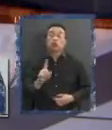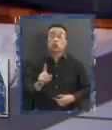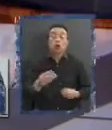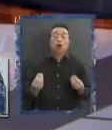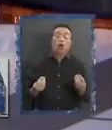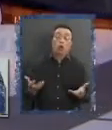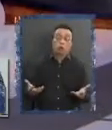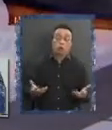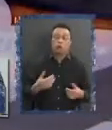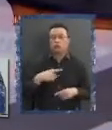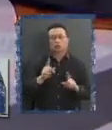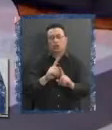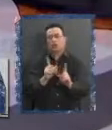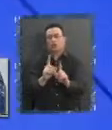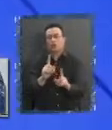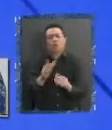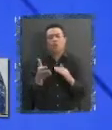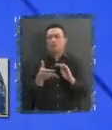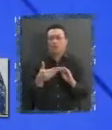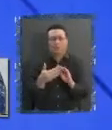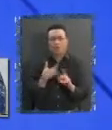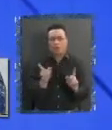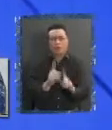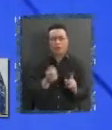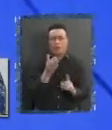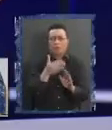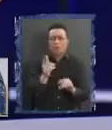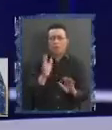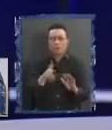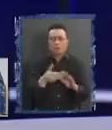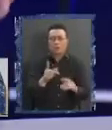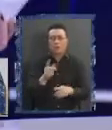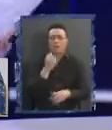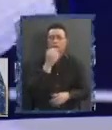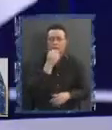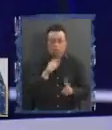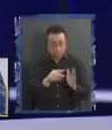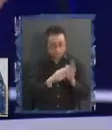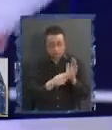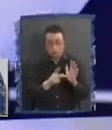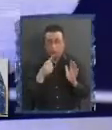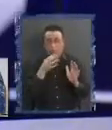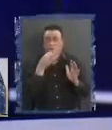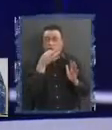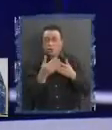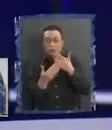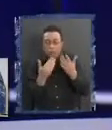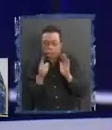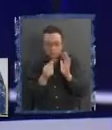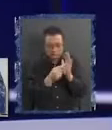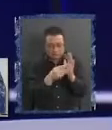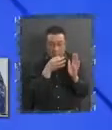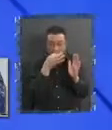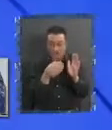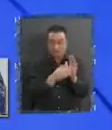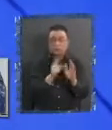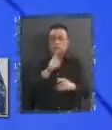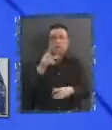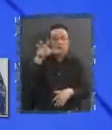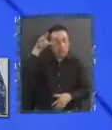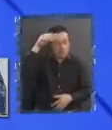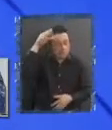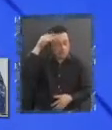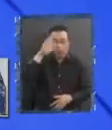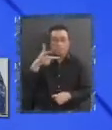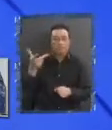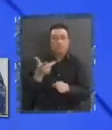estamos... No, no, no. Perdón, perdón. Yo leo lo que dije. Está escrito. No, no, no. No, Es su mala comprensión. Es su mala comprensión. Es su